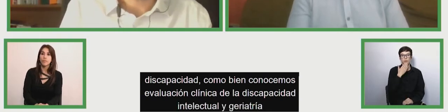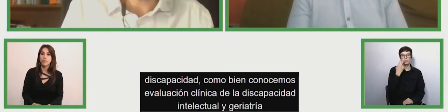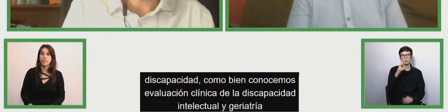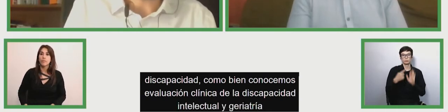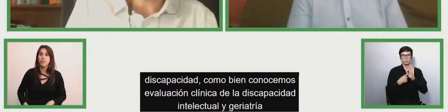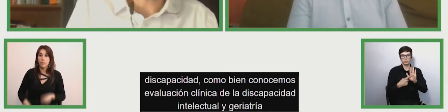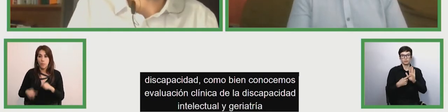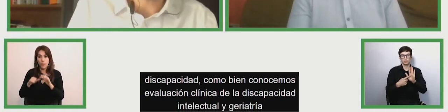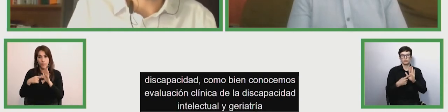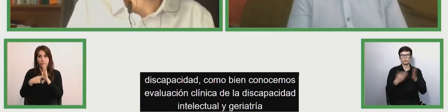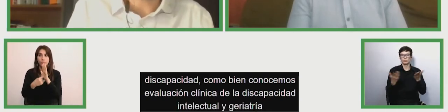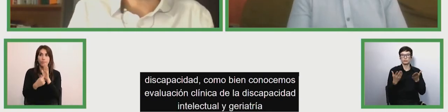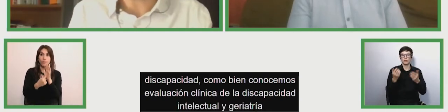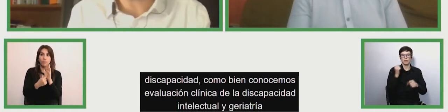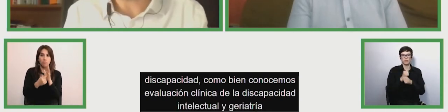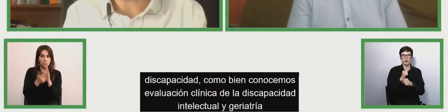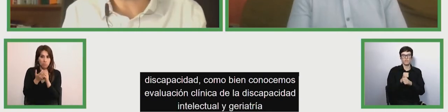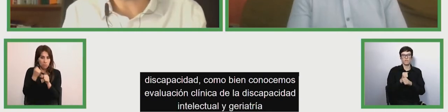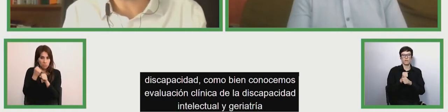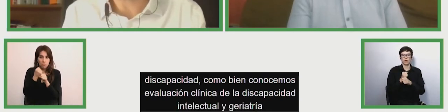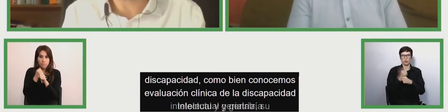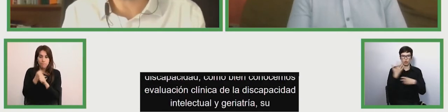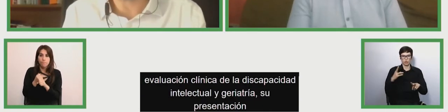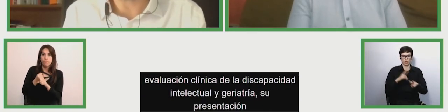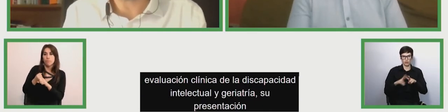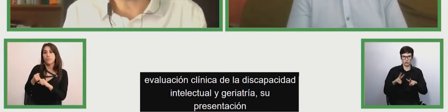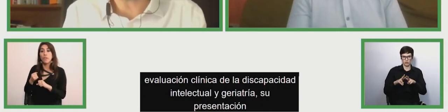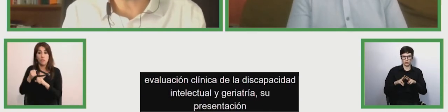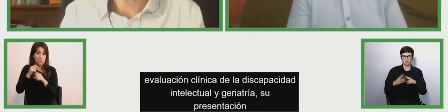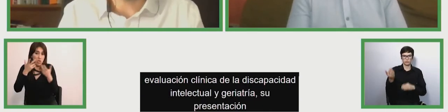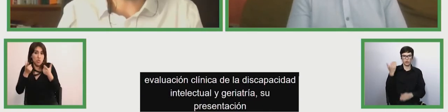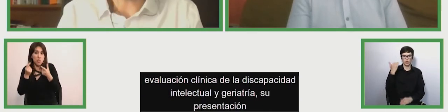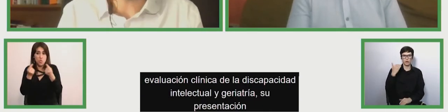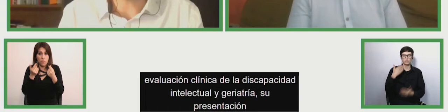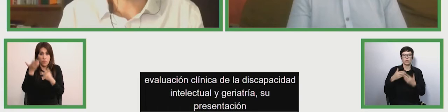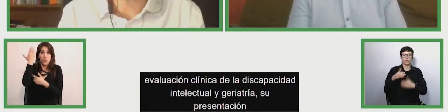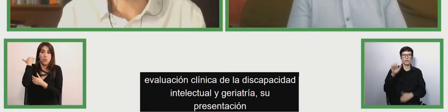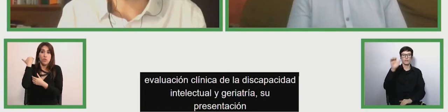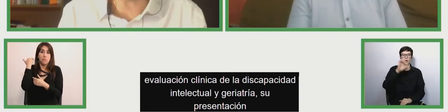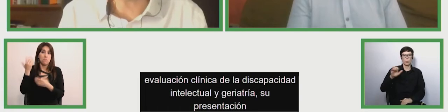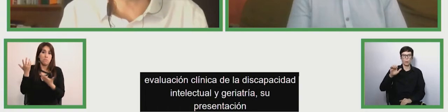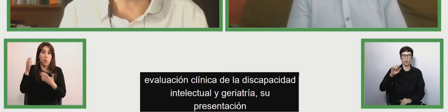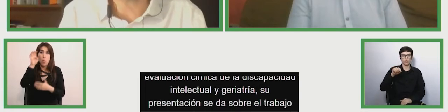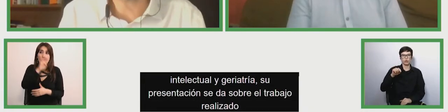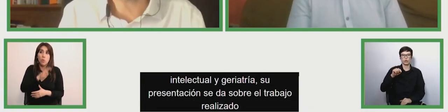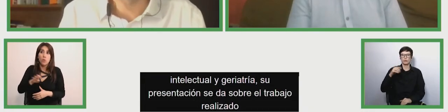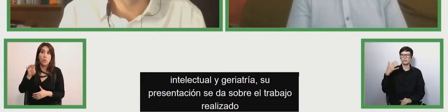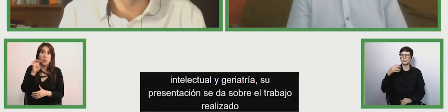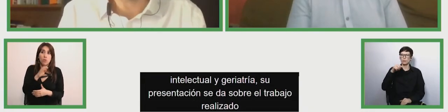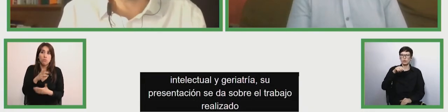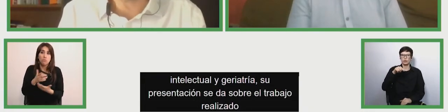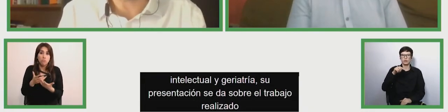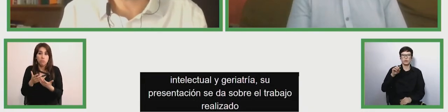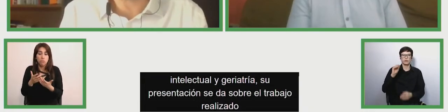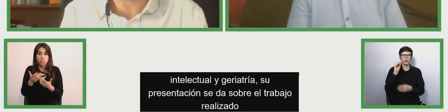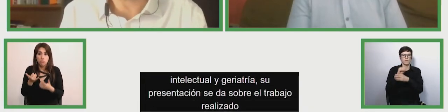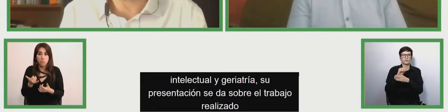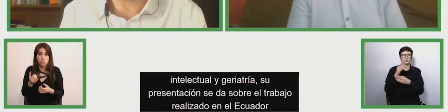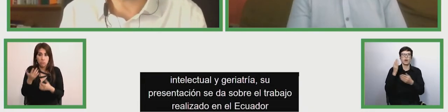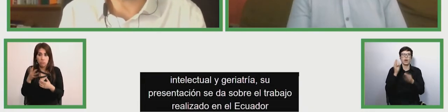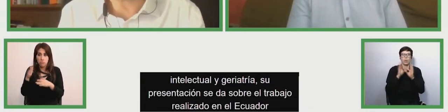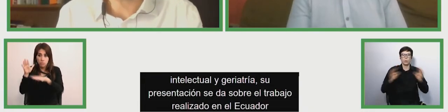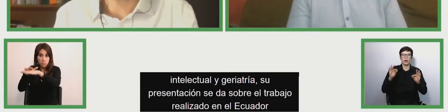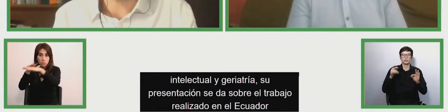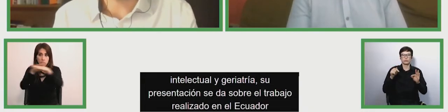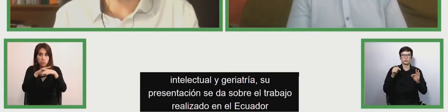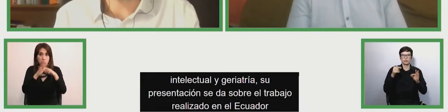sobre el trabajo realizado por Acortando Distancias en el Ecuador, con particular referencia a la inclusión educativa de los niños con discapacidad